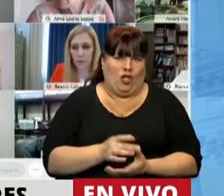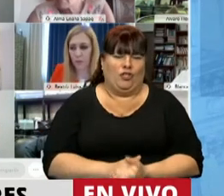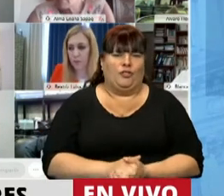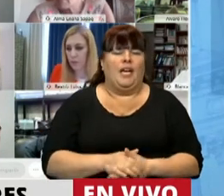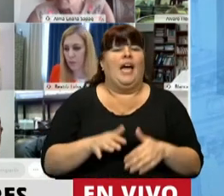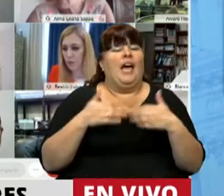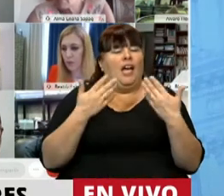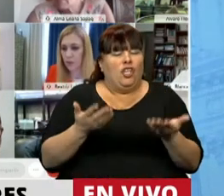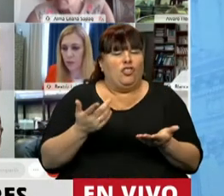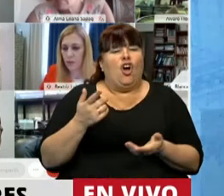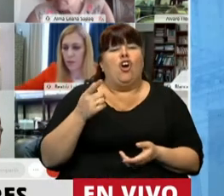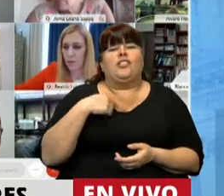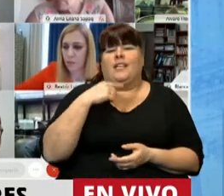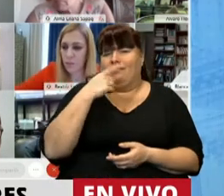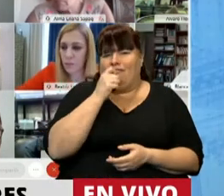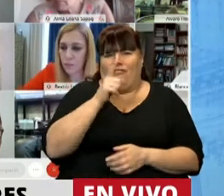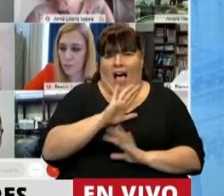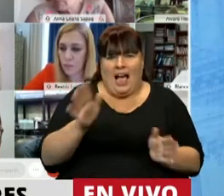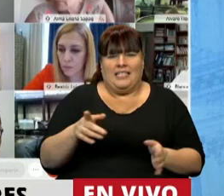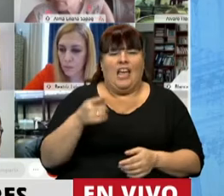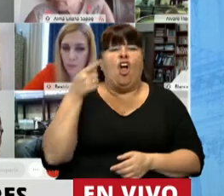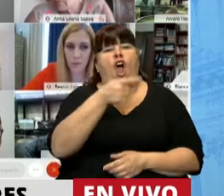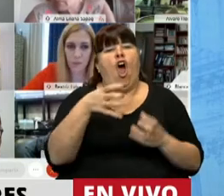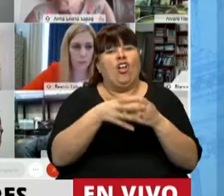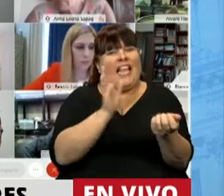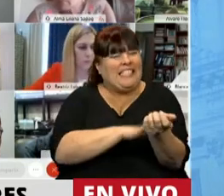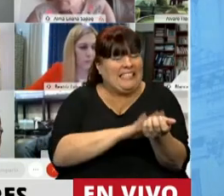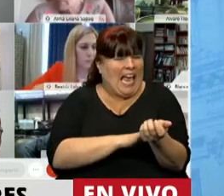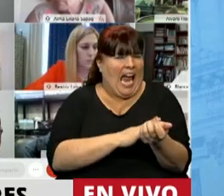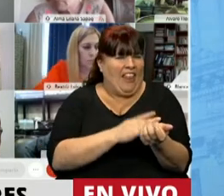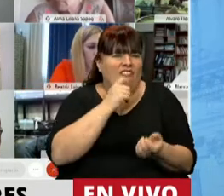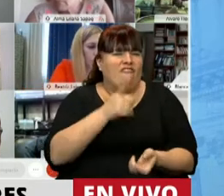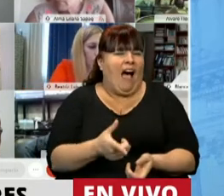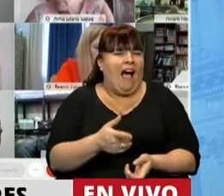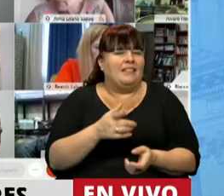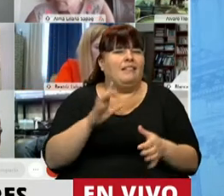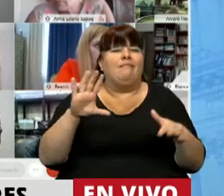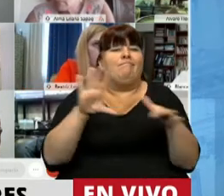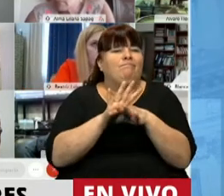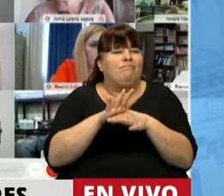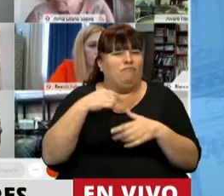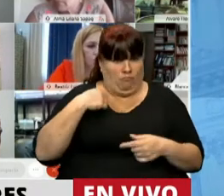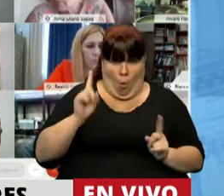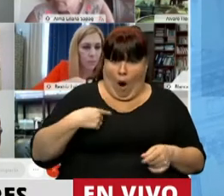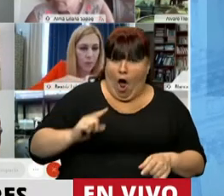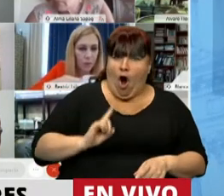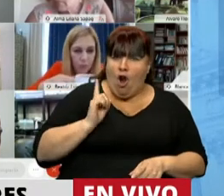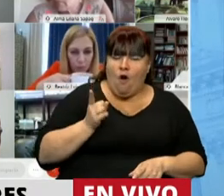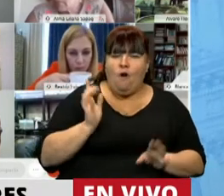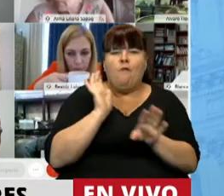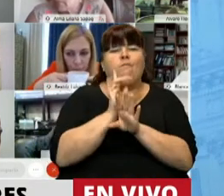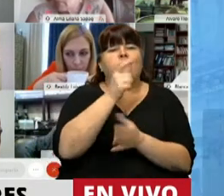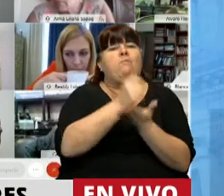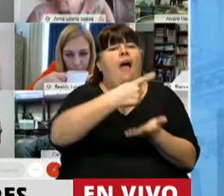Presidente, la respuesta es muy sencilla. Acá el ataque a la izquierda tiene que ver con que nos identifican, y sentimos orgullo por eso,